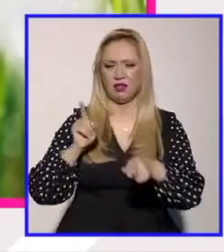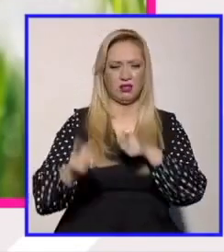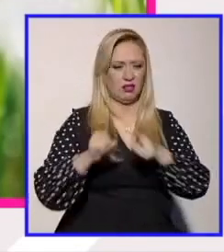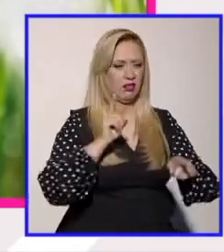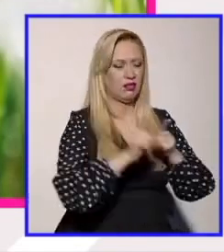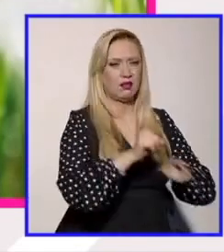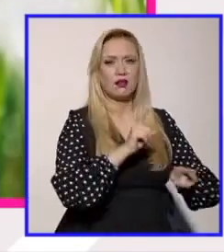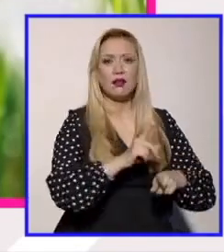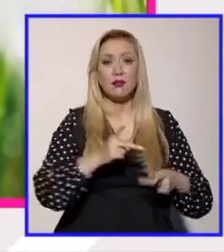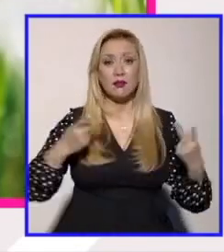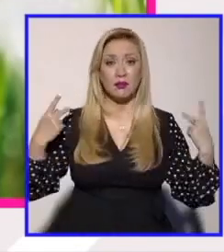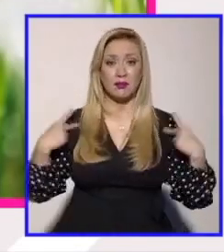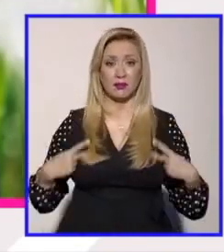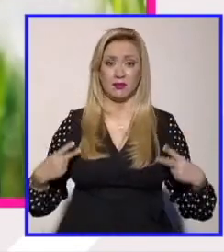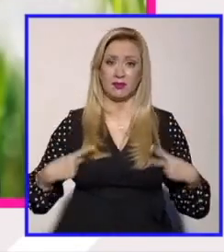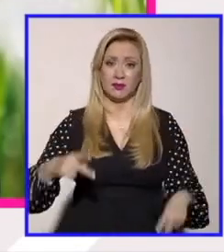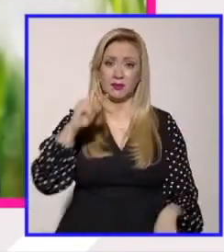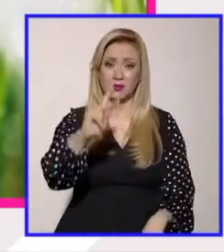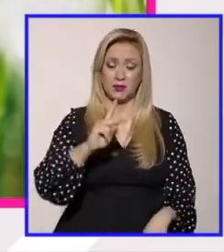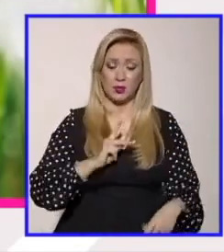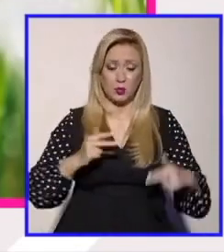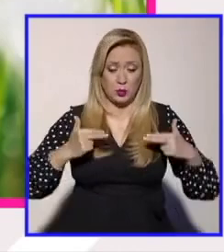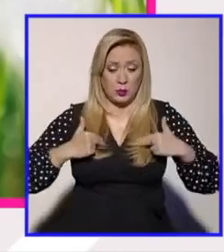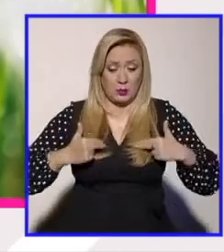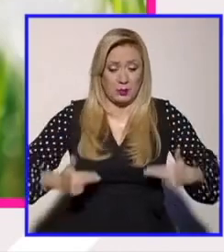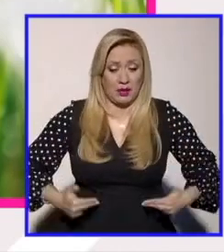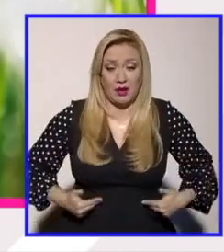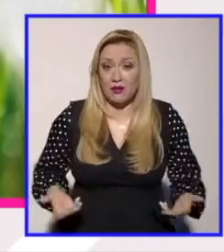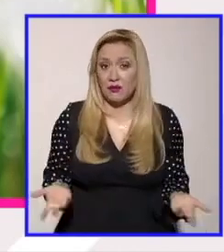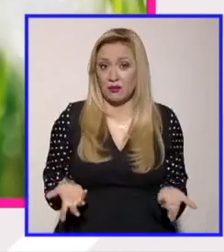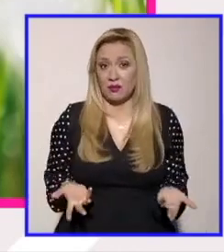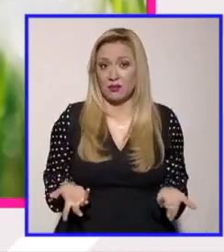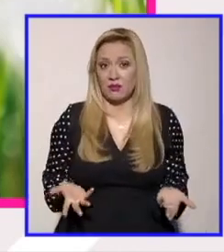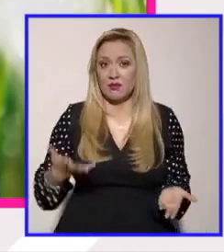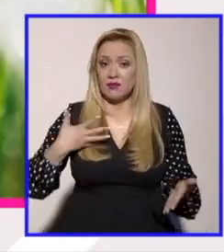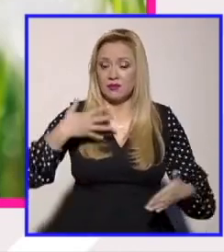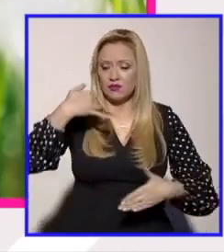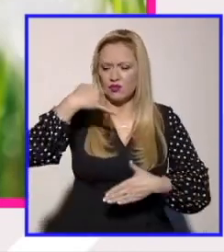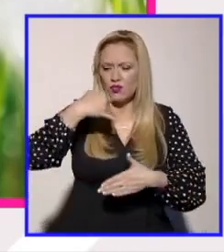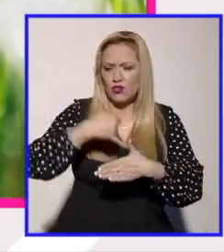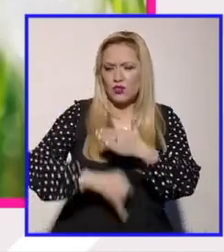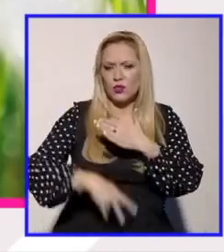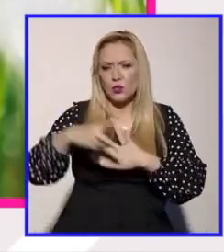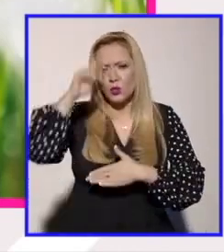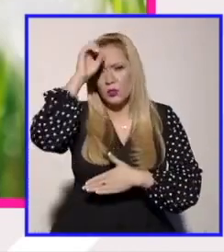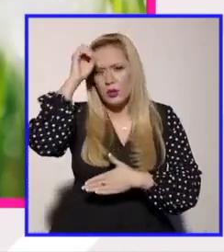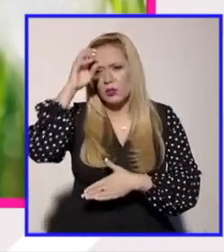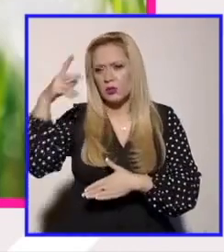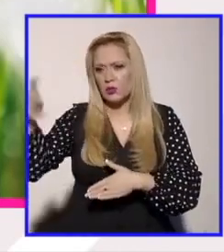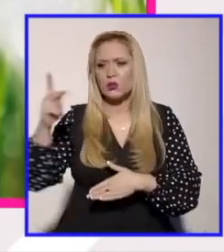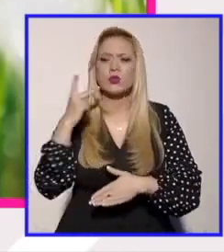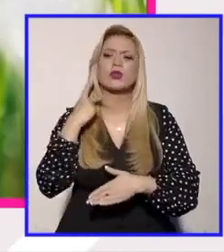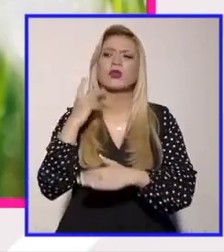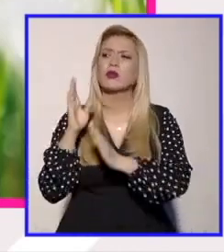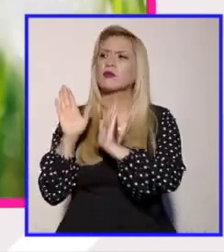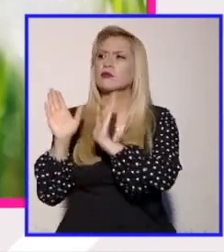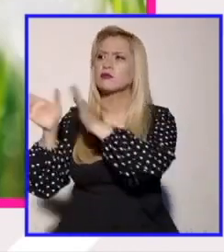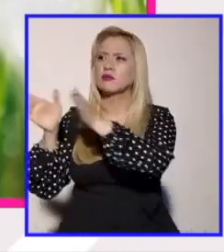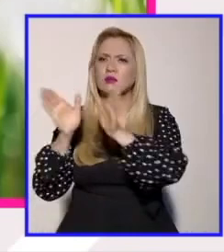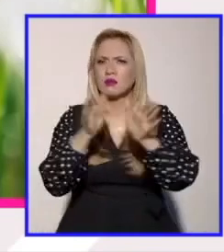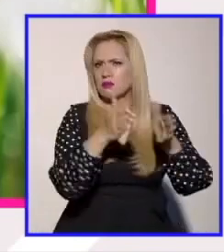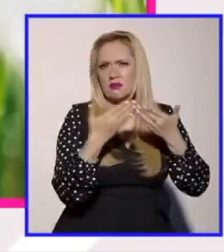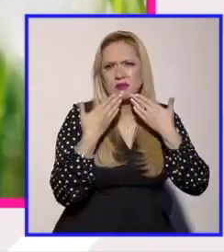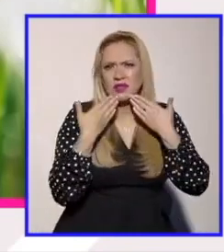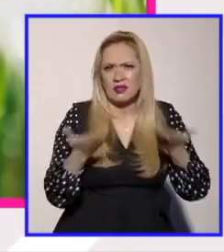una pugna teórica y política profunda pero yo sí lo primero que querría decir es que enfrente tengo una